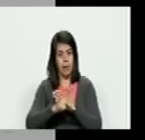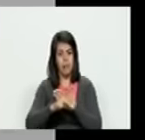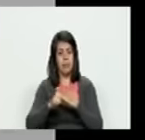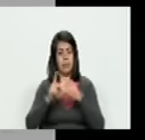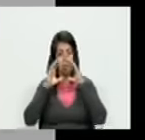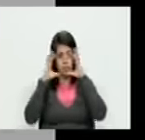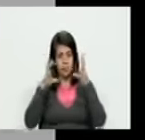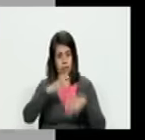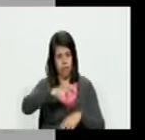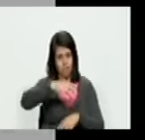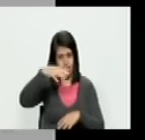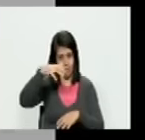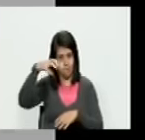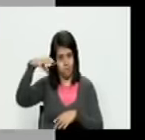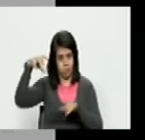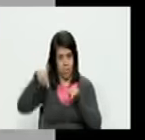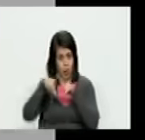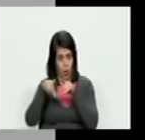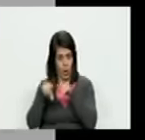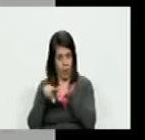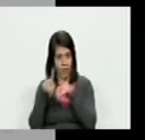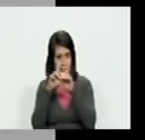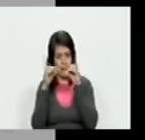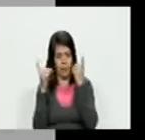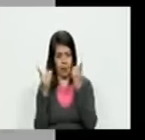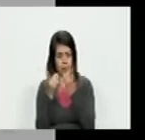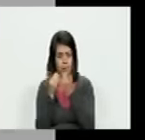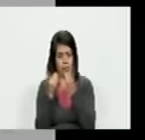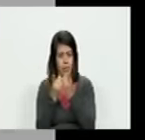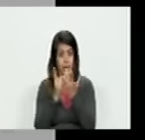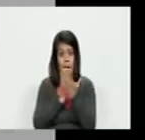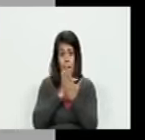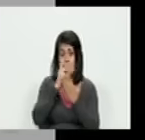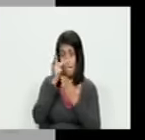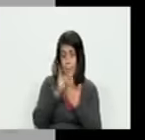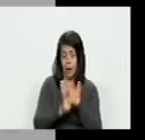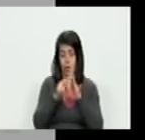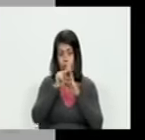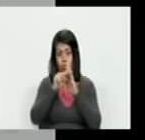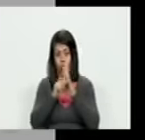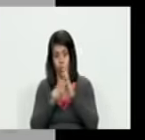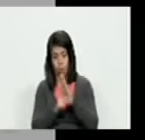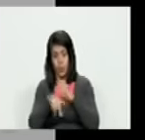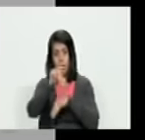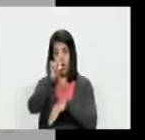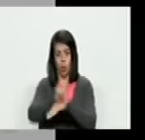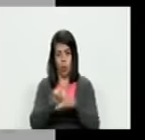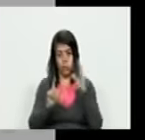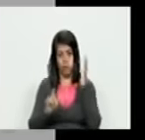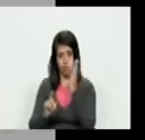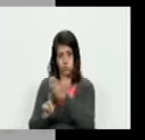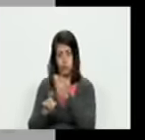tentáculos el departamento del tesoro nos aplica las medidas coercitivas unilaterales 930 el